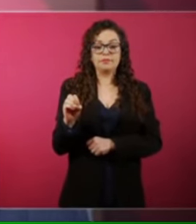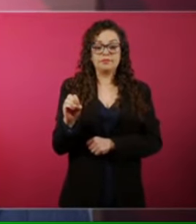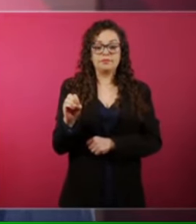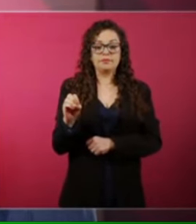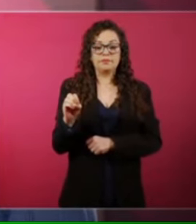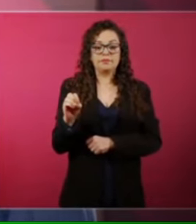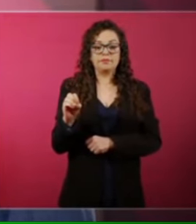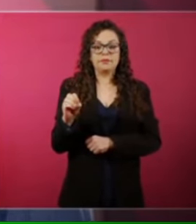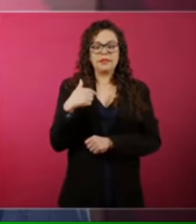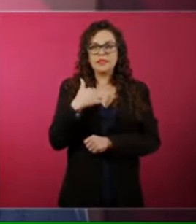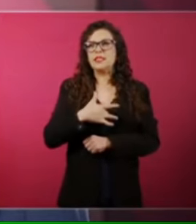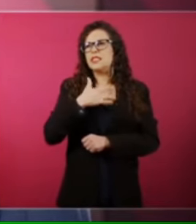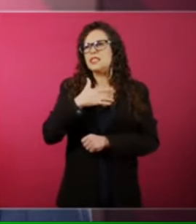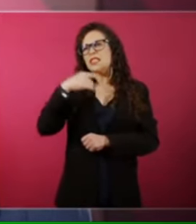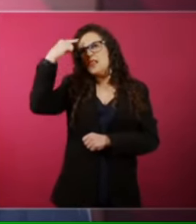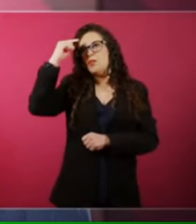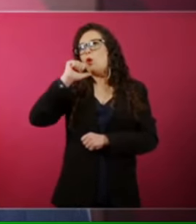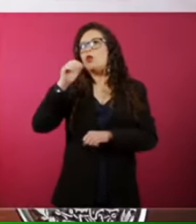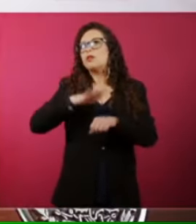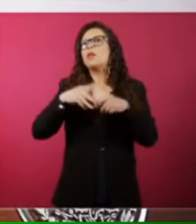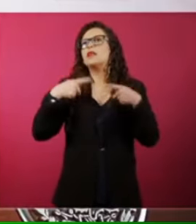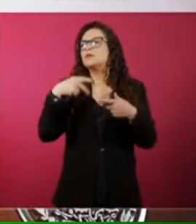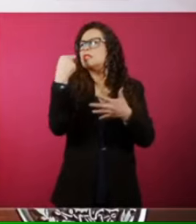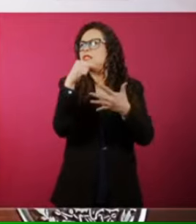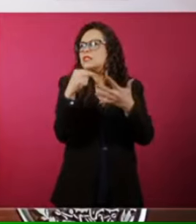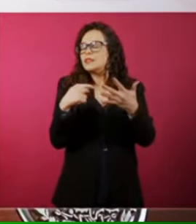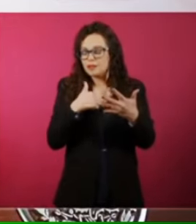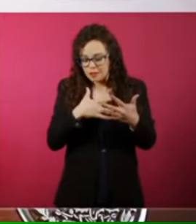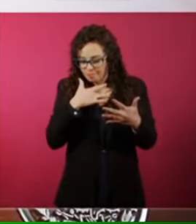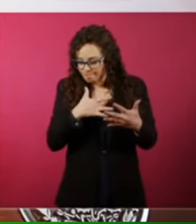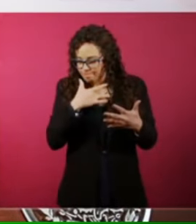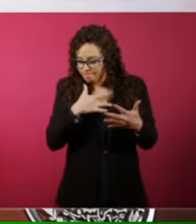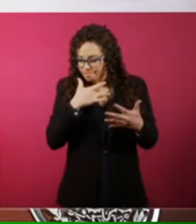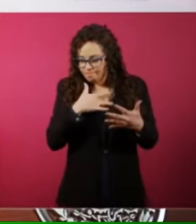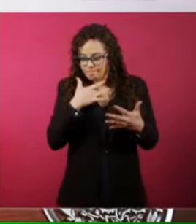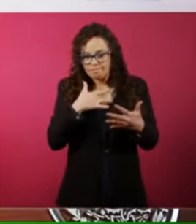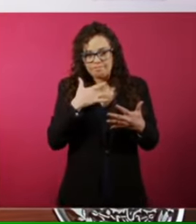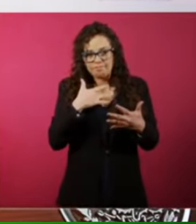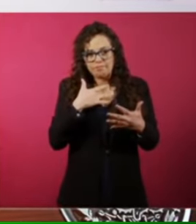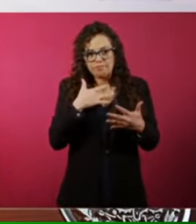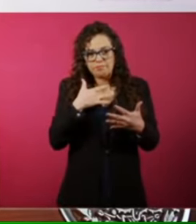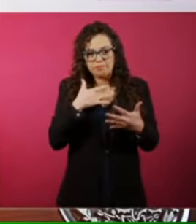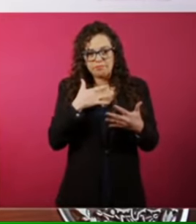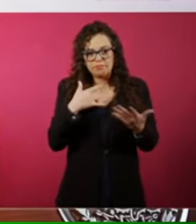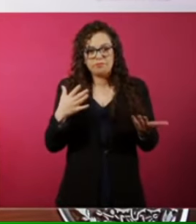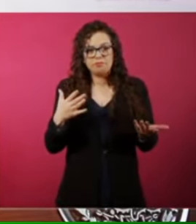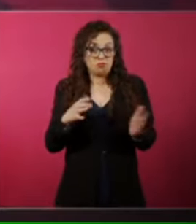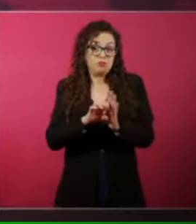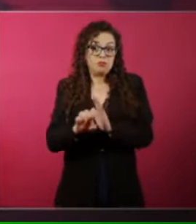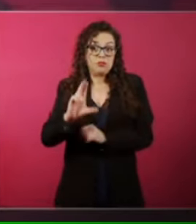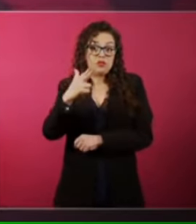Estoy tratando de acordar de otros que han habido, desde luego. Bueno, el Che.